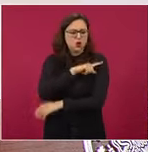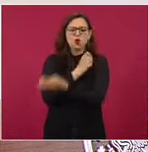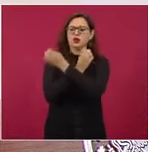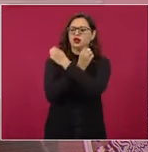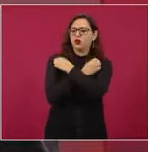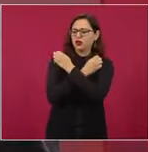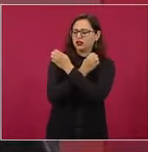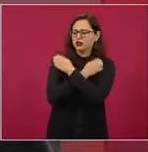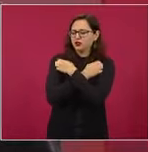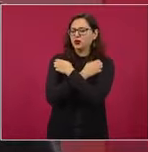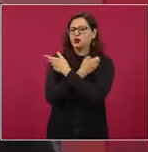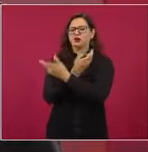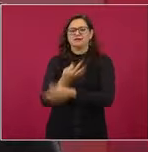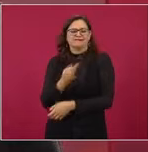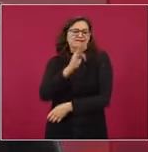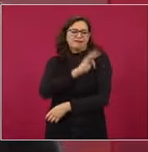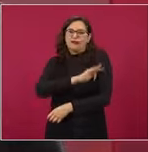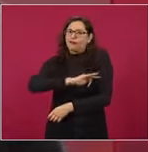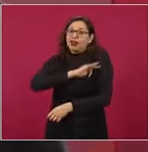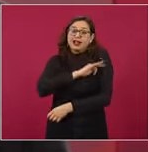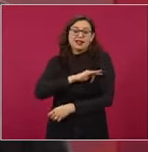a la felicidad,